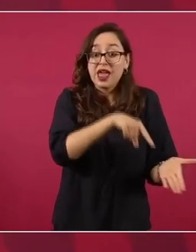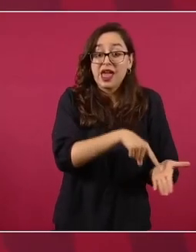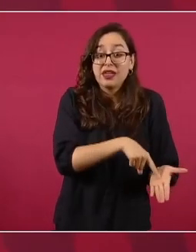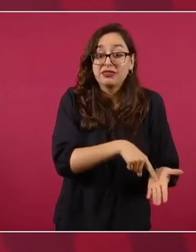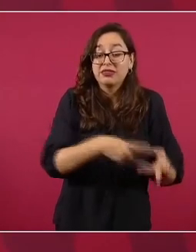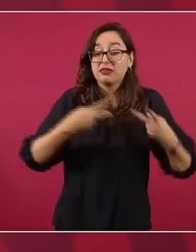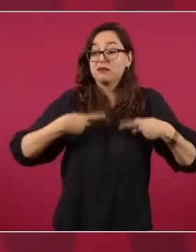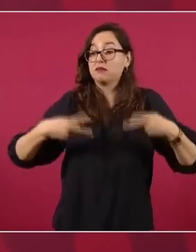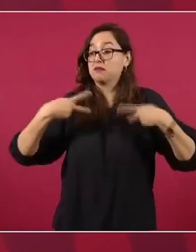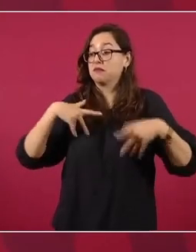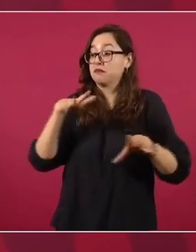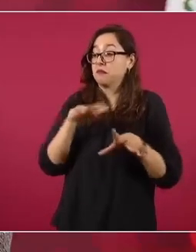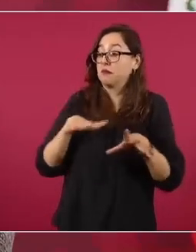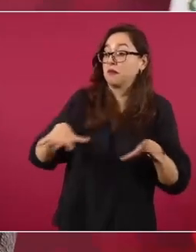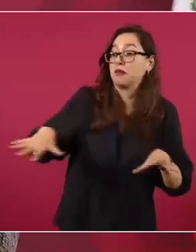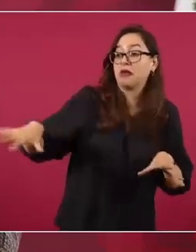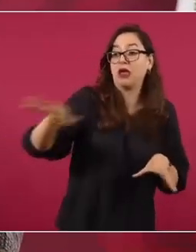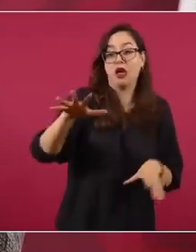no,